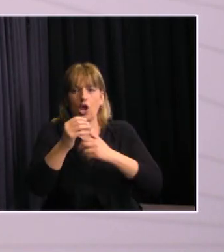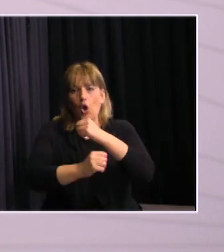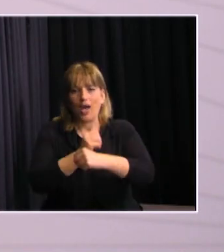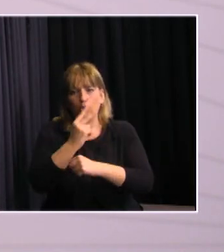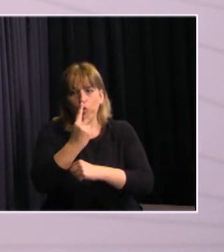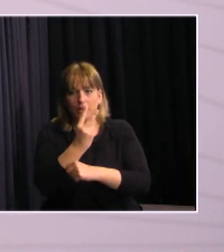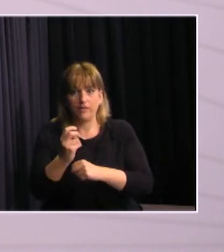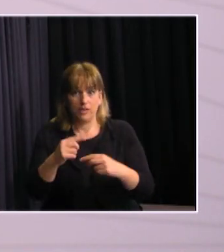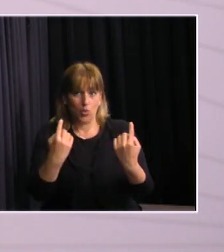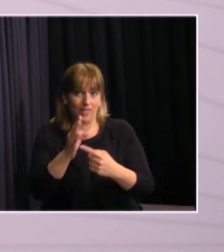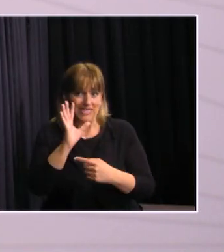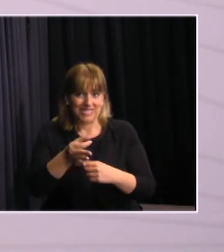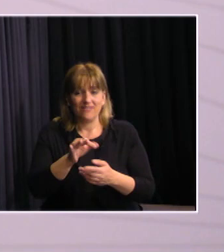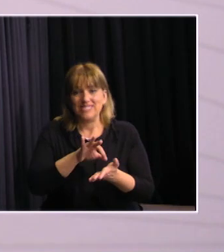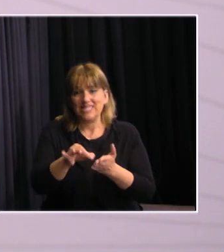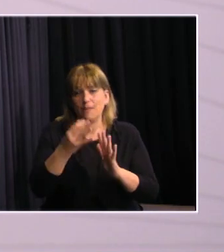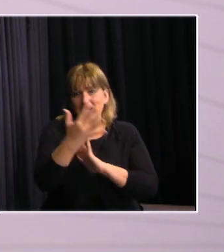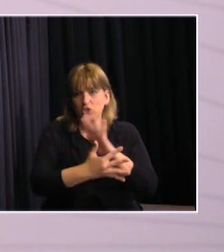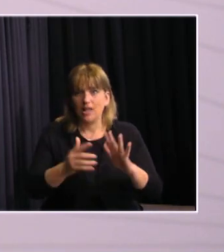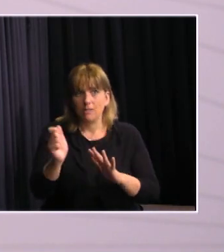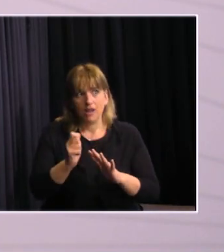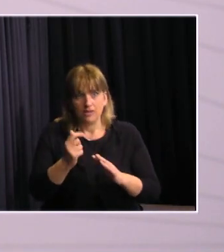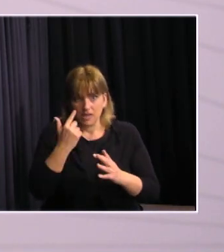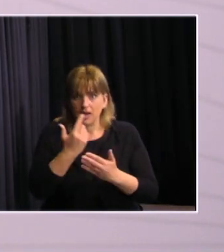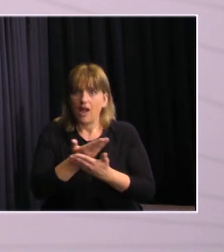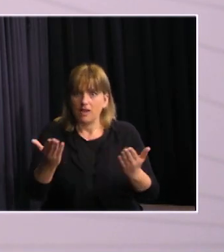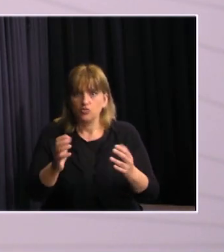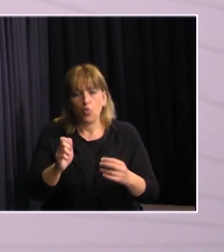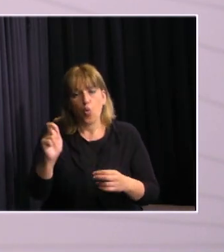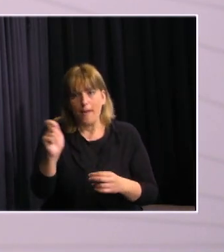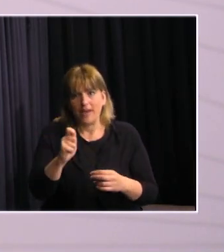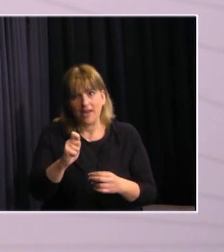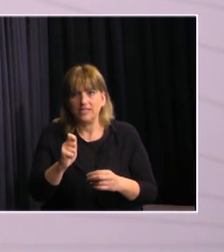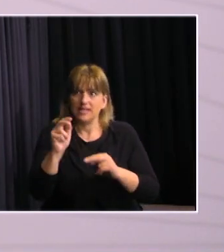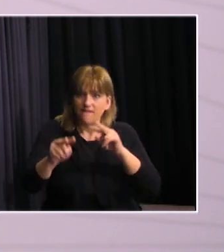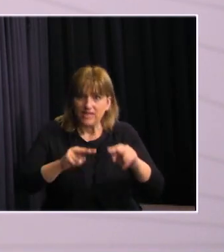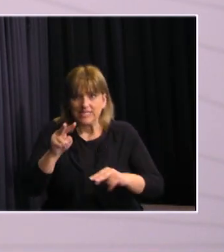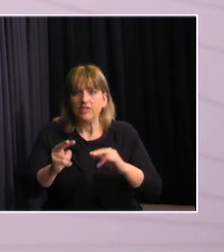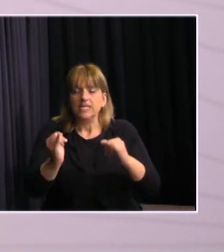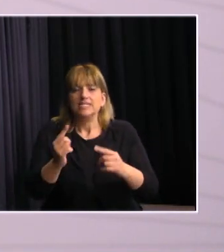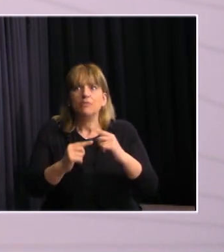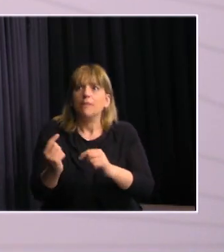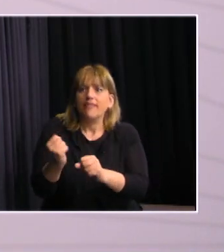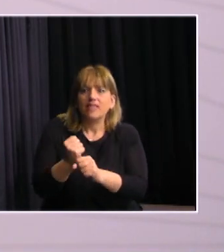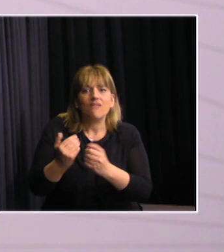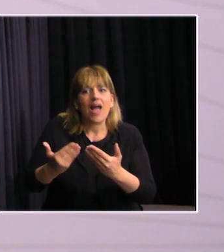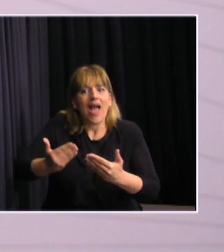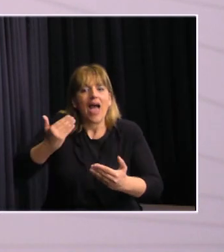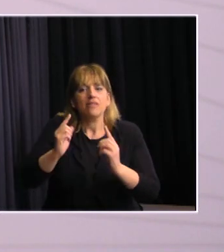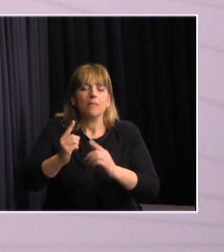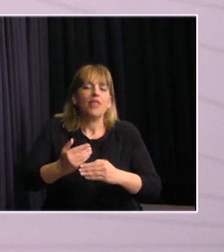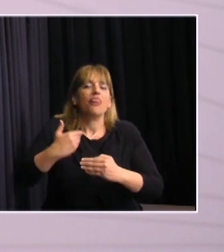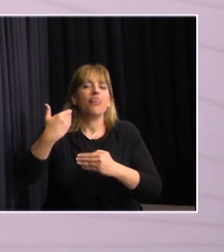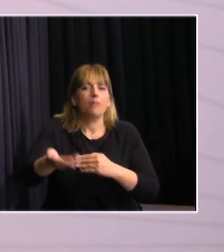Como saben, el SINAE tiene una gran visibilidad durante las emergencias, pero también trabaja antes y después.